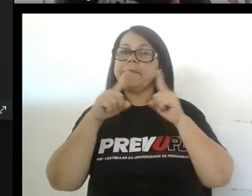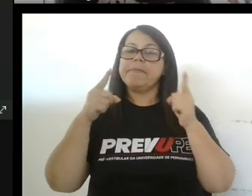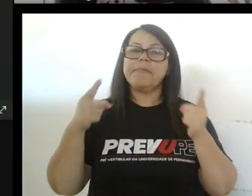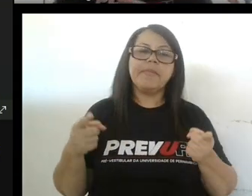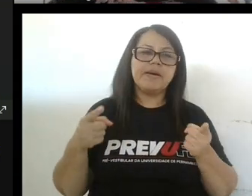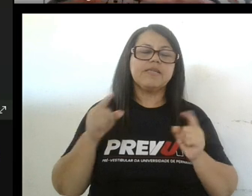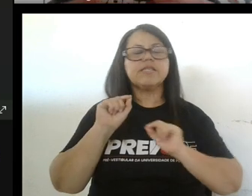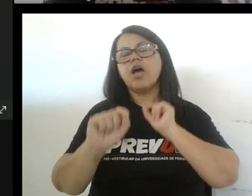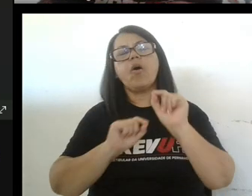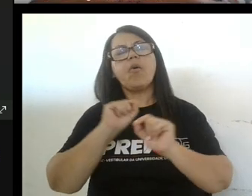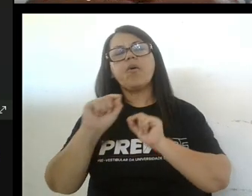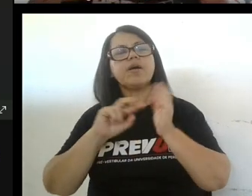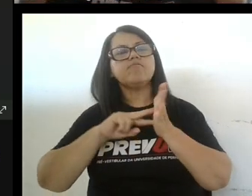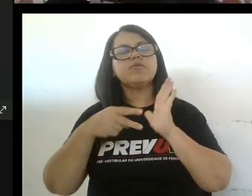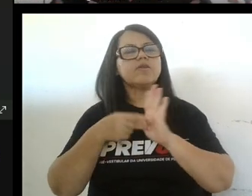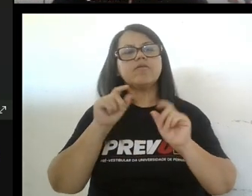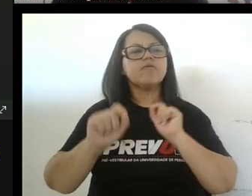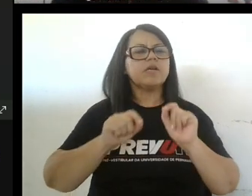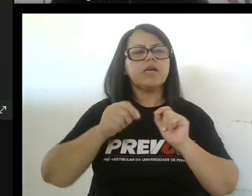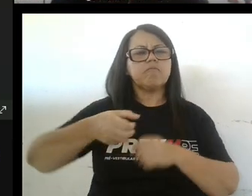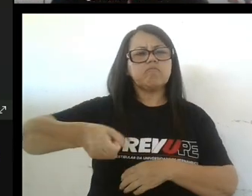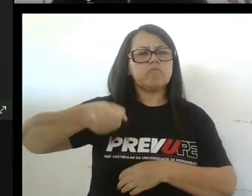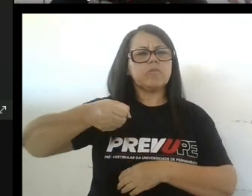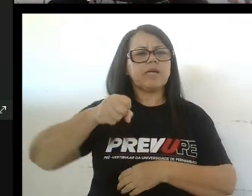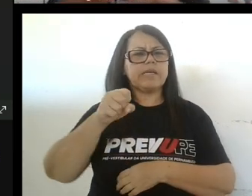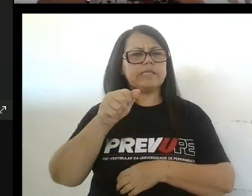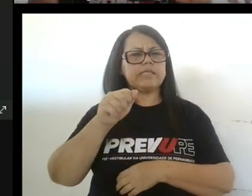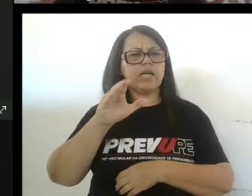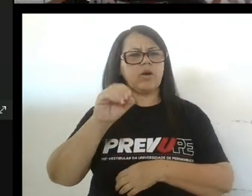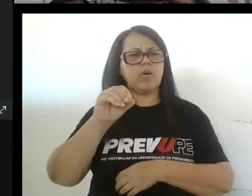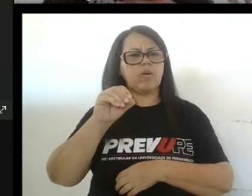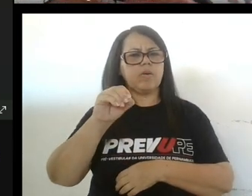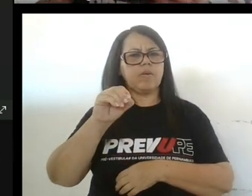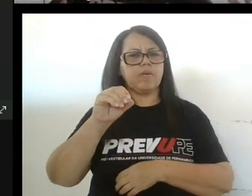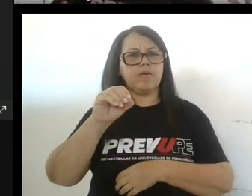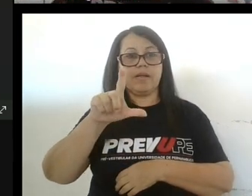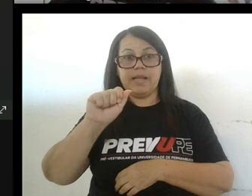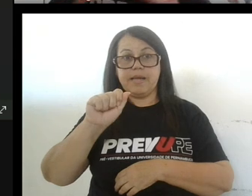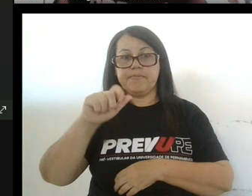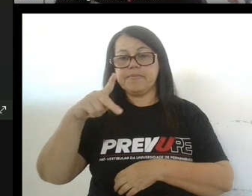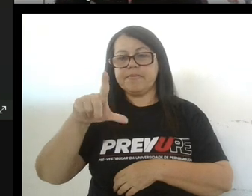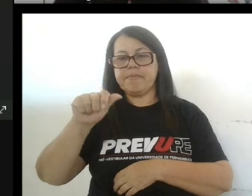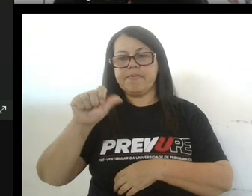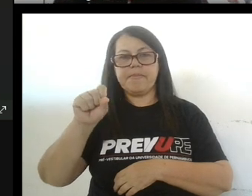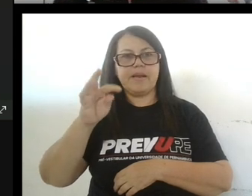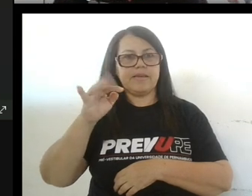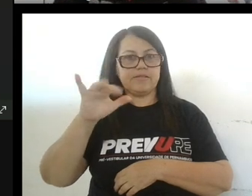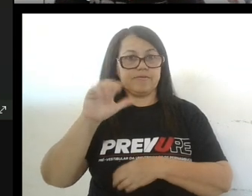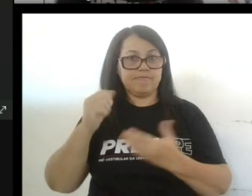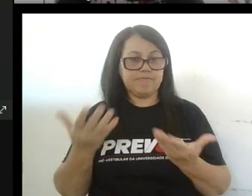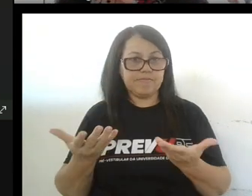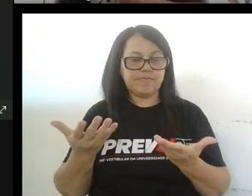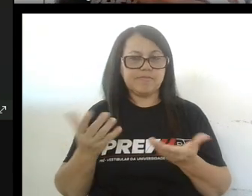luego es como un saco plástico o de tela de tejido una sacola eh